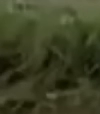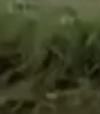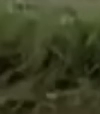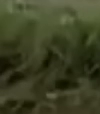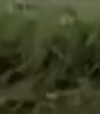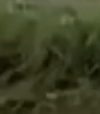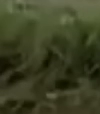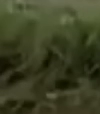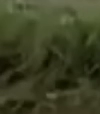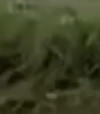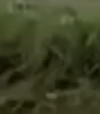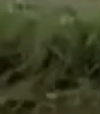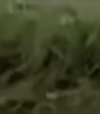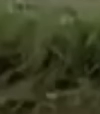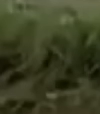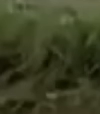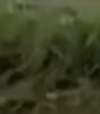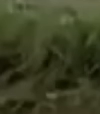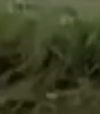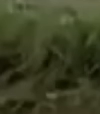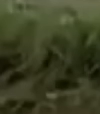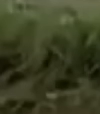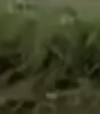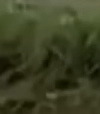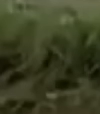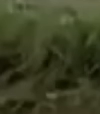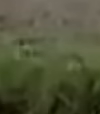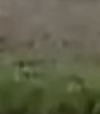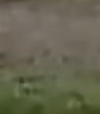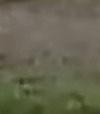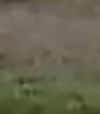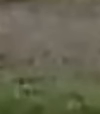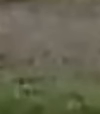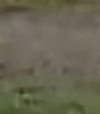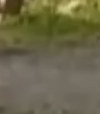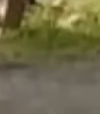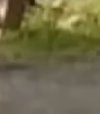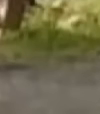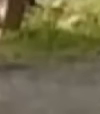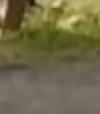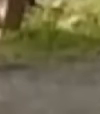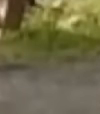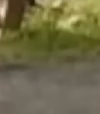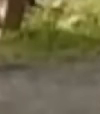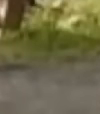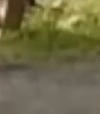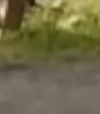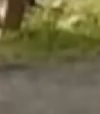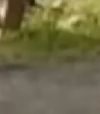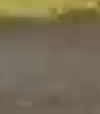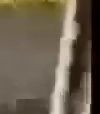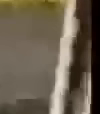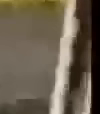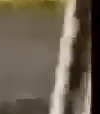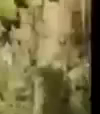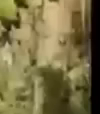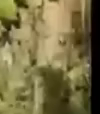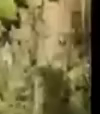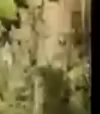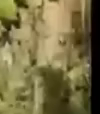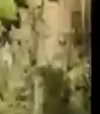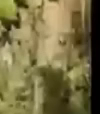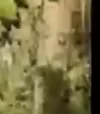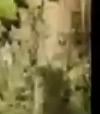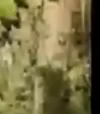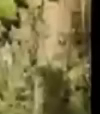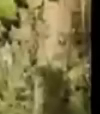Nunca ha existido en la Casa Blanca un gobierno tan complaciente con la dictadura como el que hay ahora. Y mira que